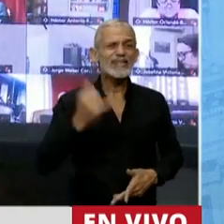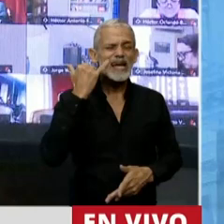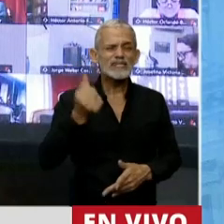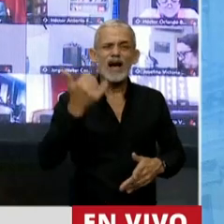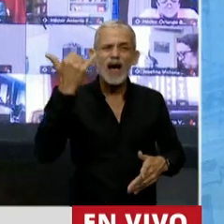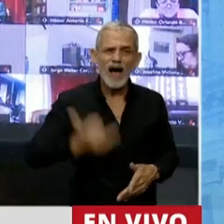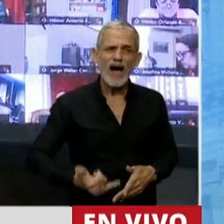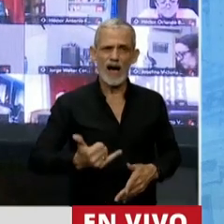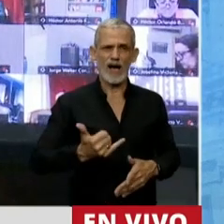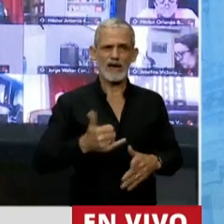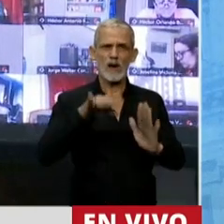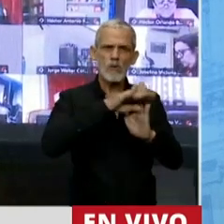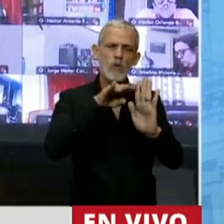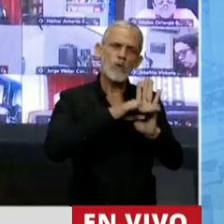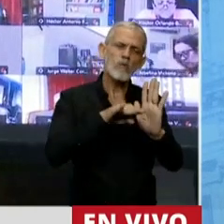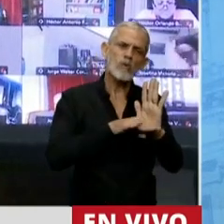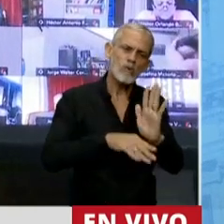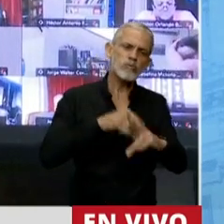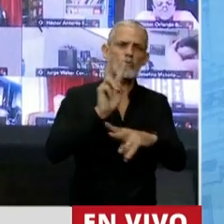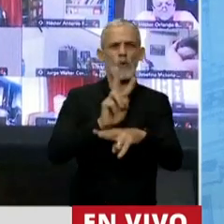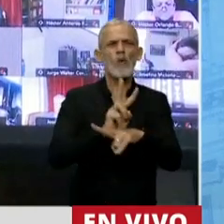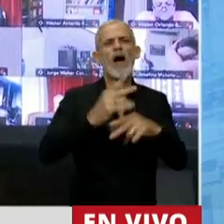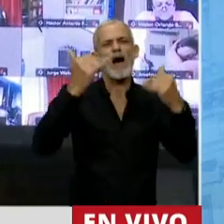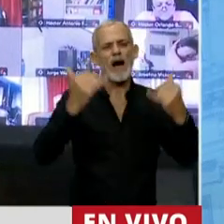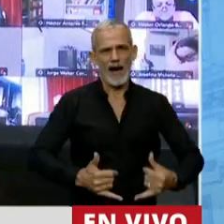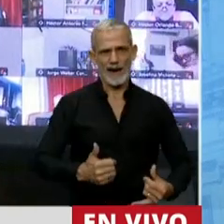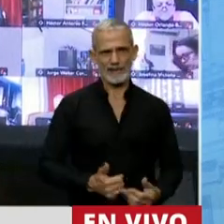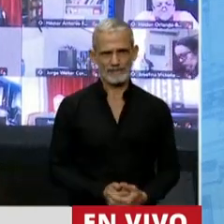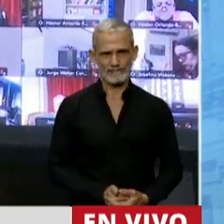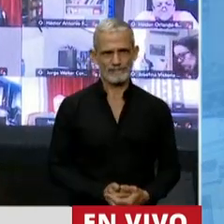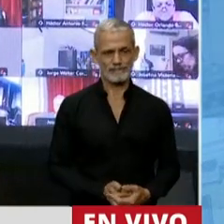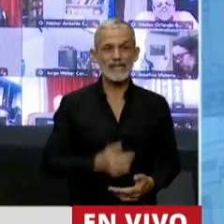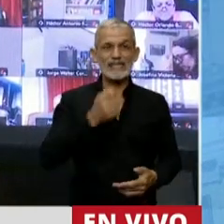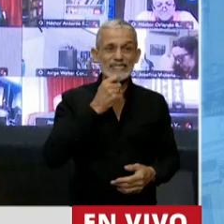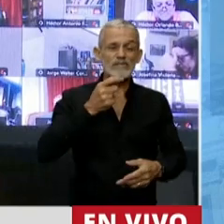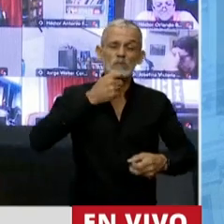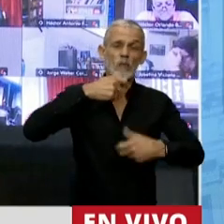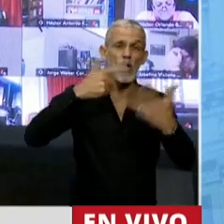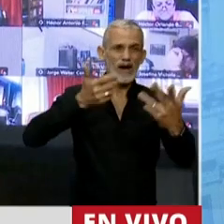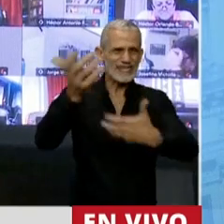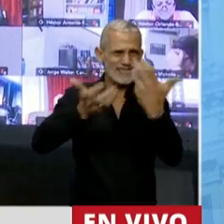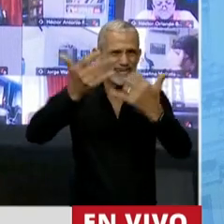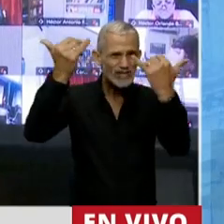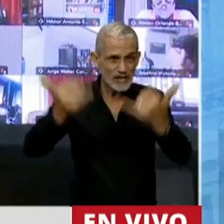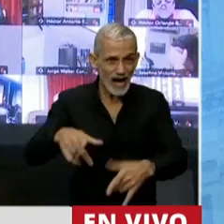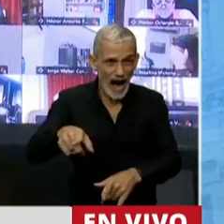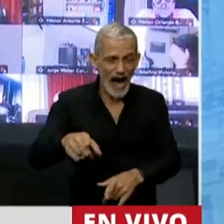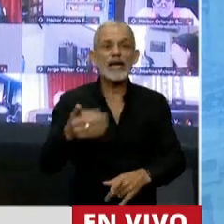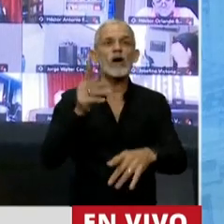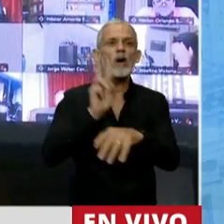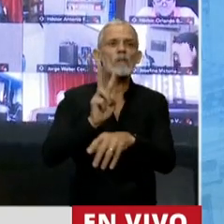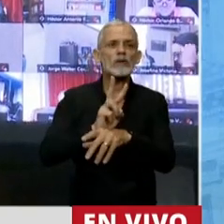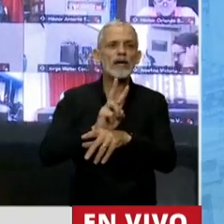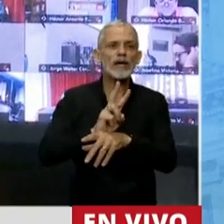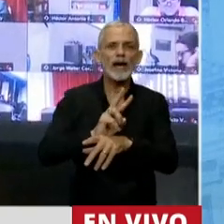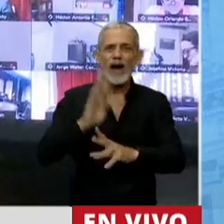normativas que protege, y en caso de incendio, señor Presidente, protege al